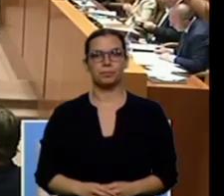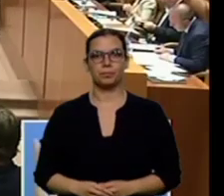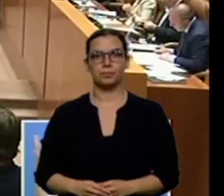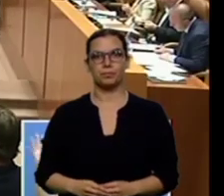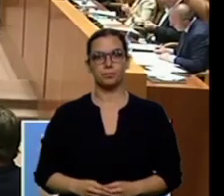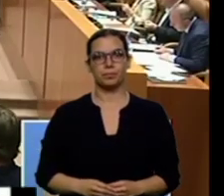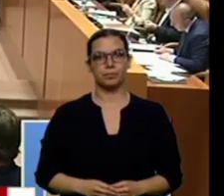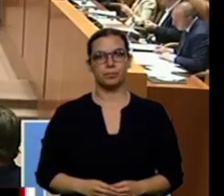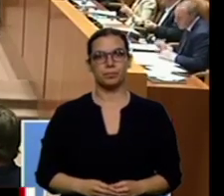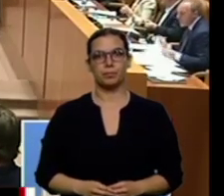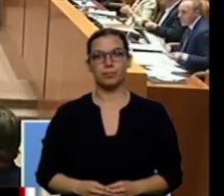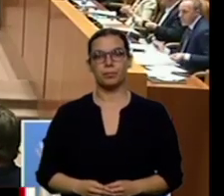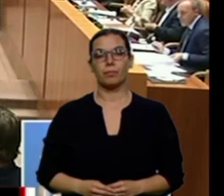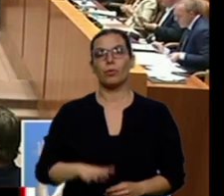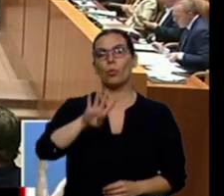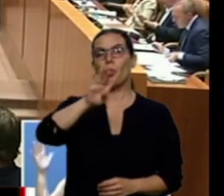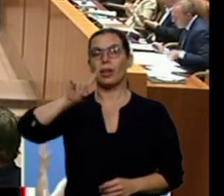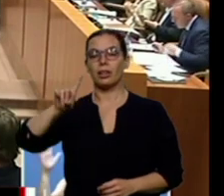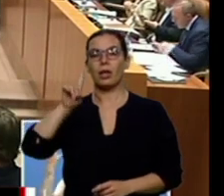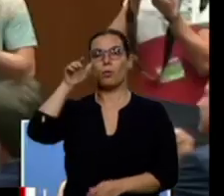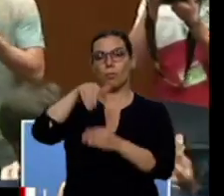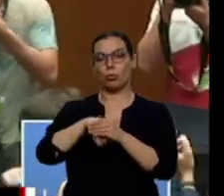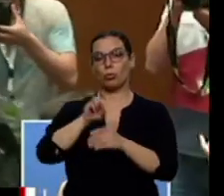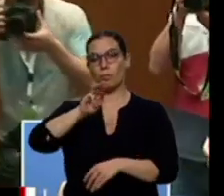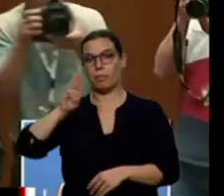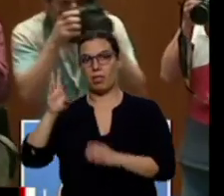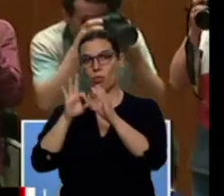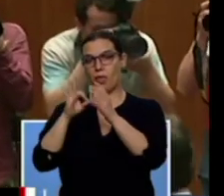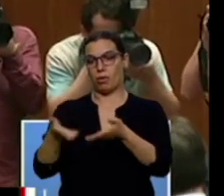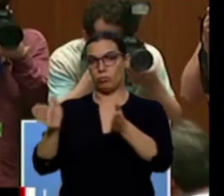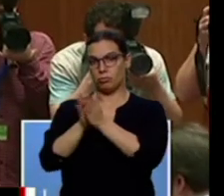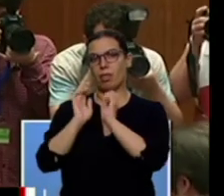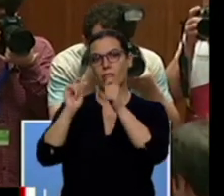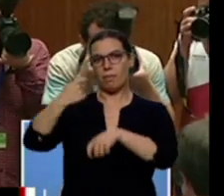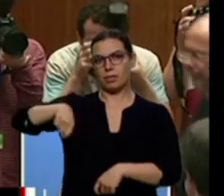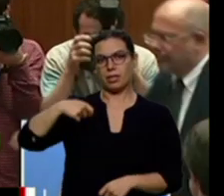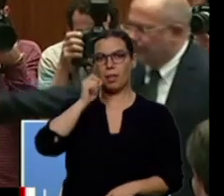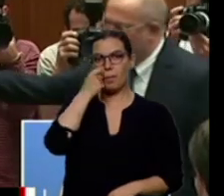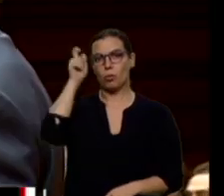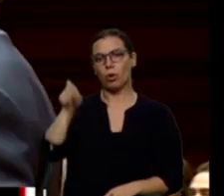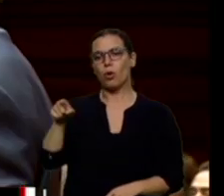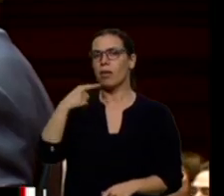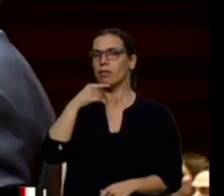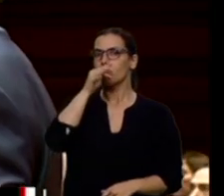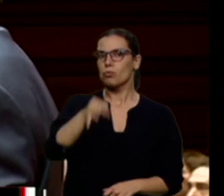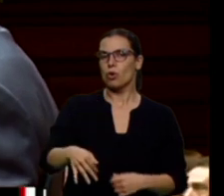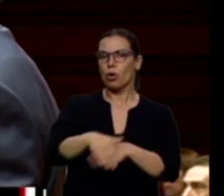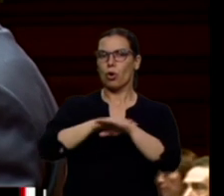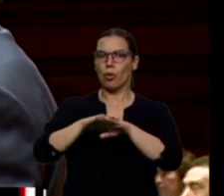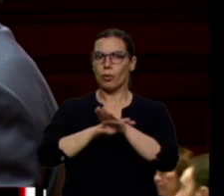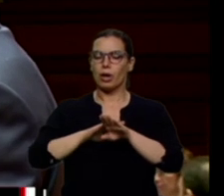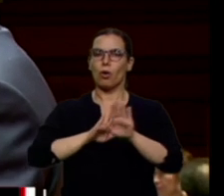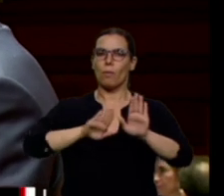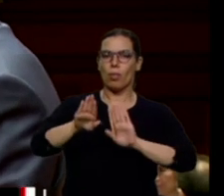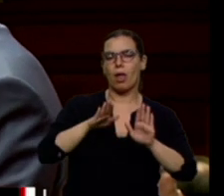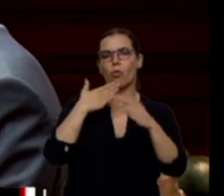Los 41 votos de PP y Ciudadanos dan la presidencia a Mañueco, que ha prometido un gobierno moderado y dialogante. Ha ofrecido una fiscalidad